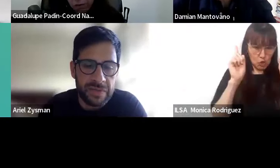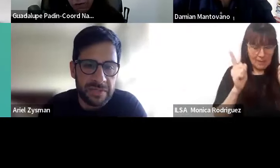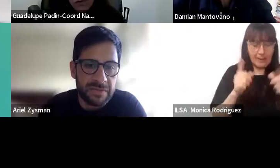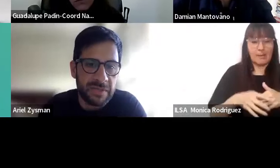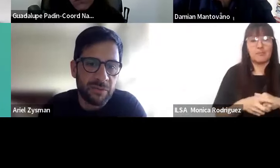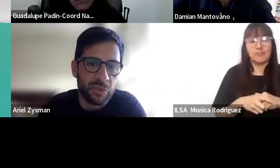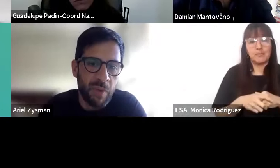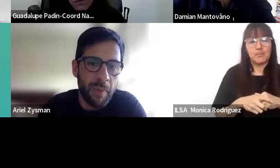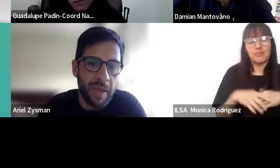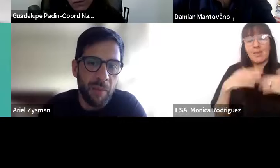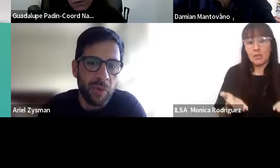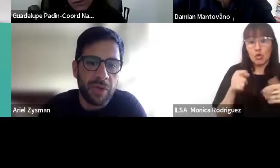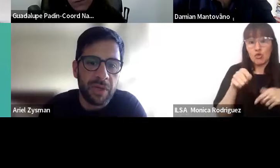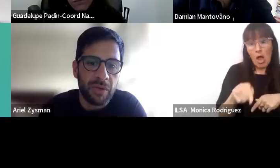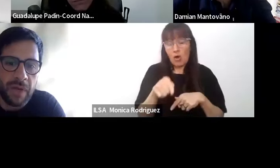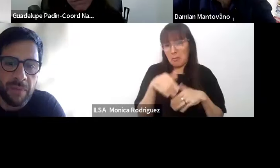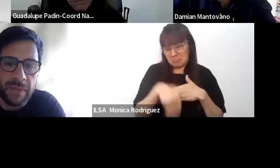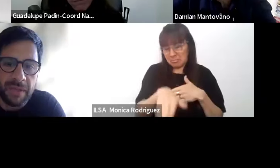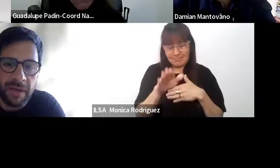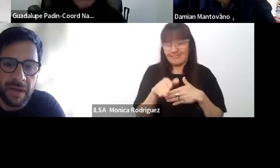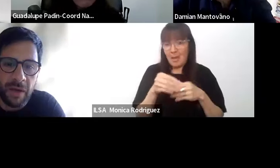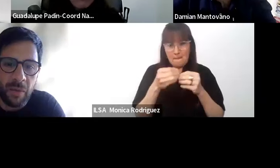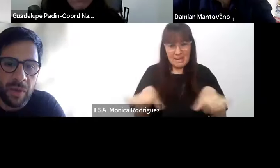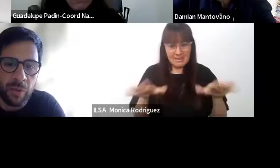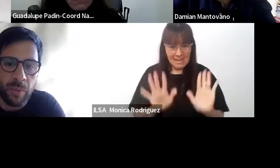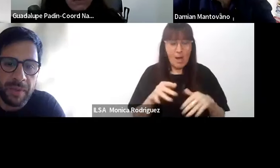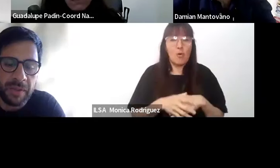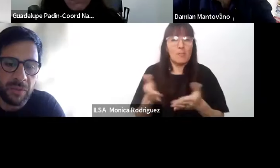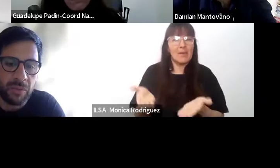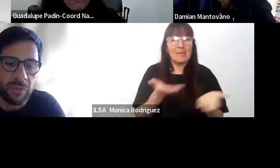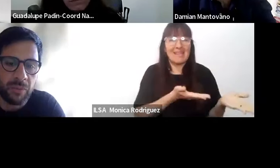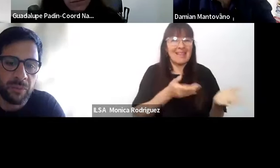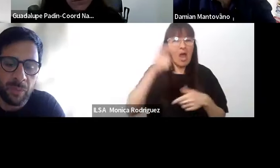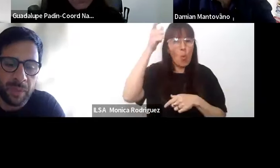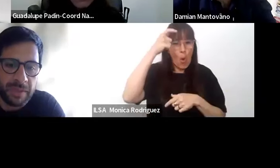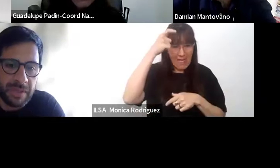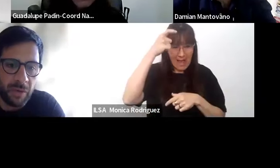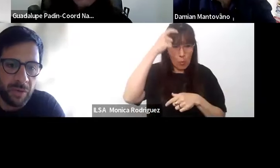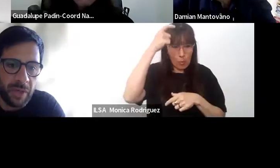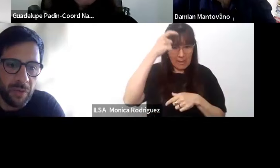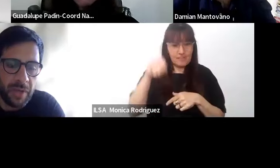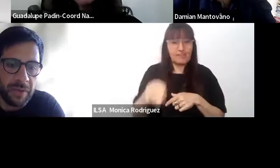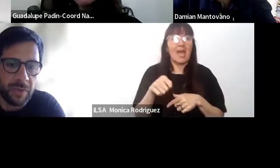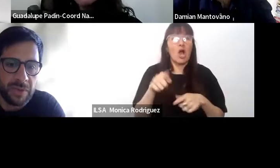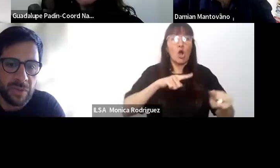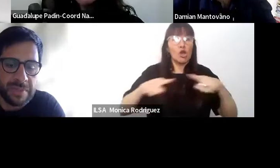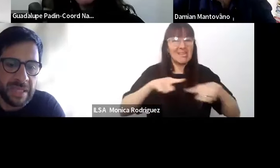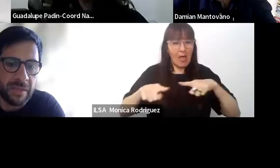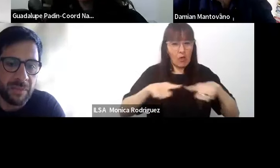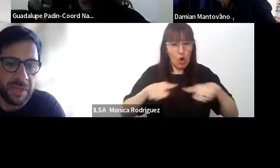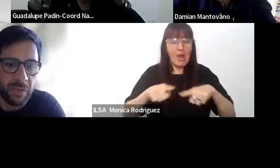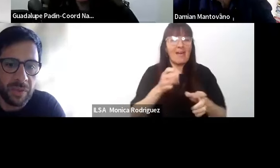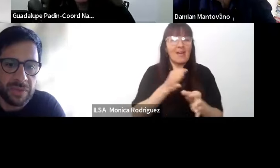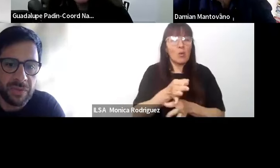Entonces, sin mucho más preámbulo, le quiero dar la bienvenida a Guadalupe Padín. Guadalupe es la coordinadora de Educación